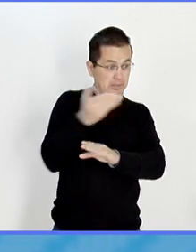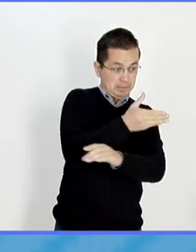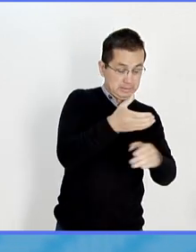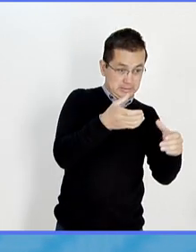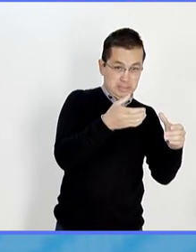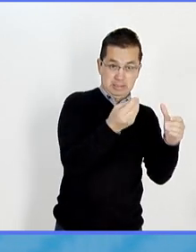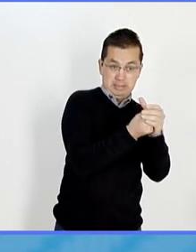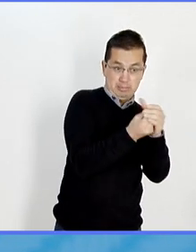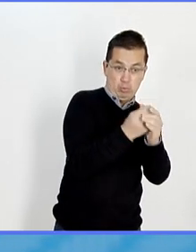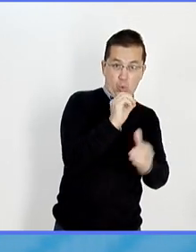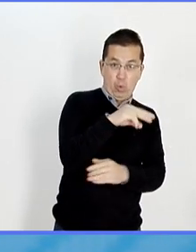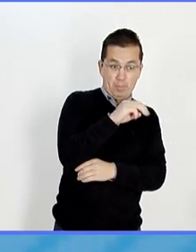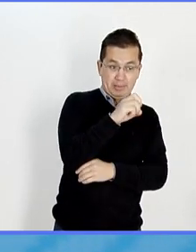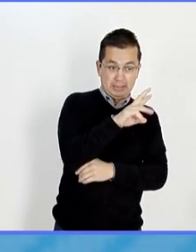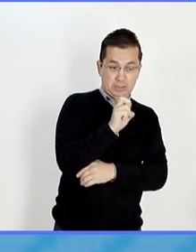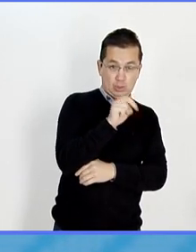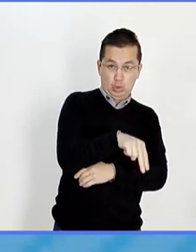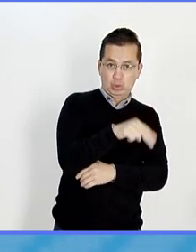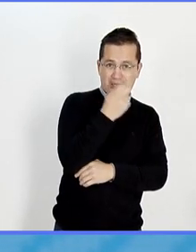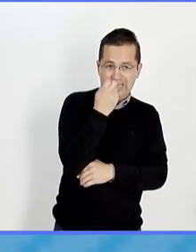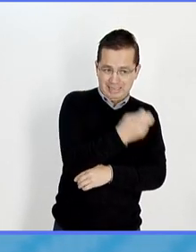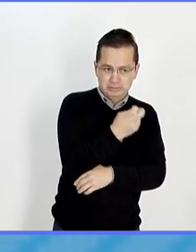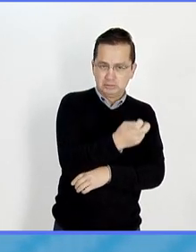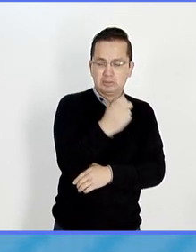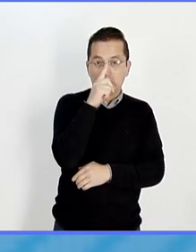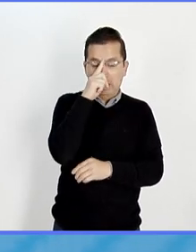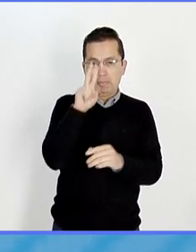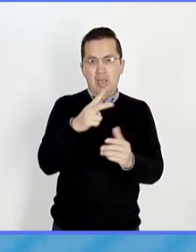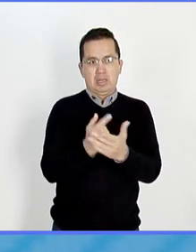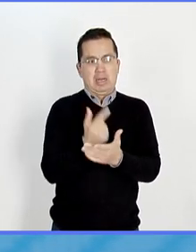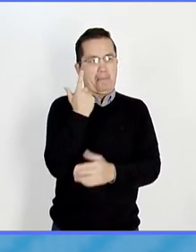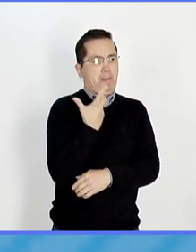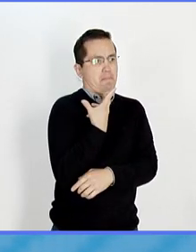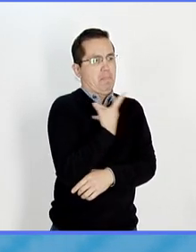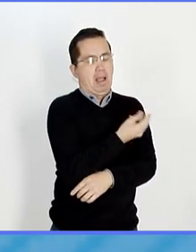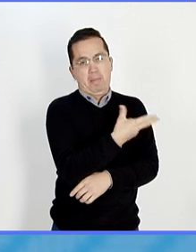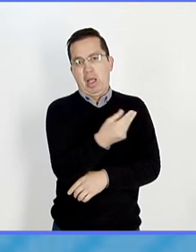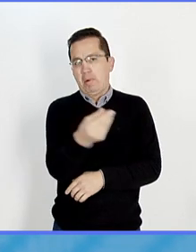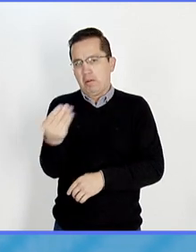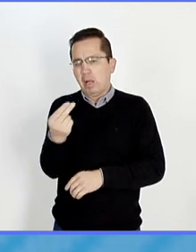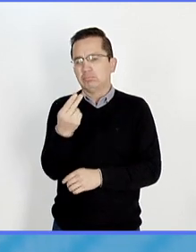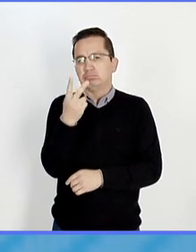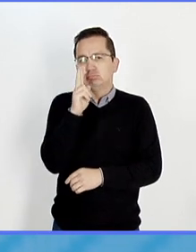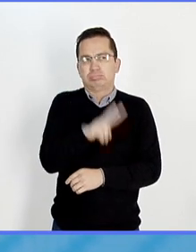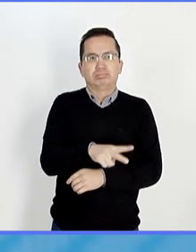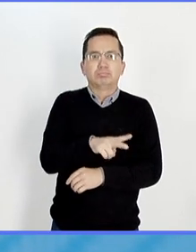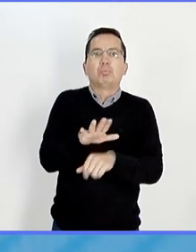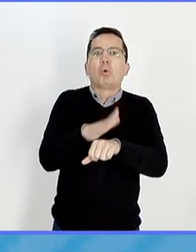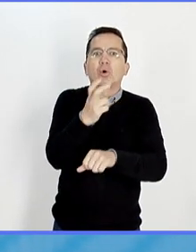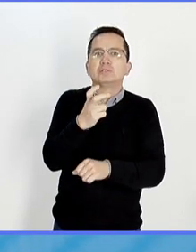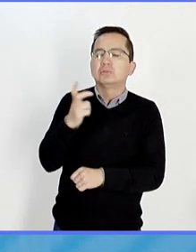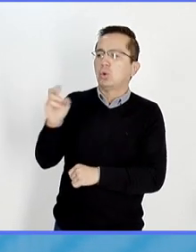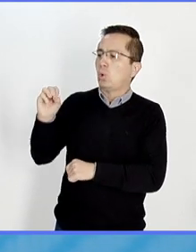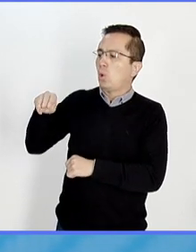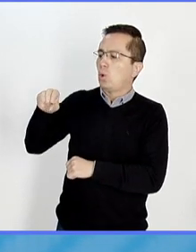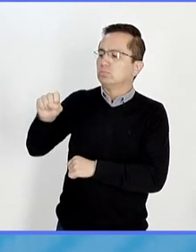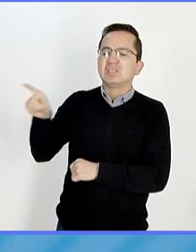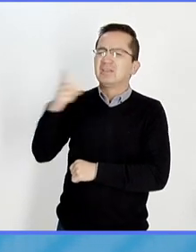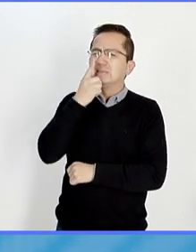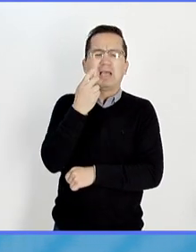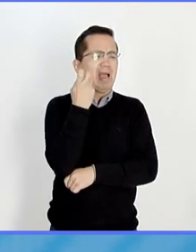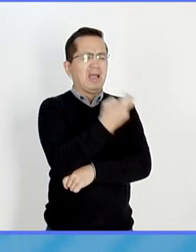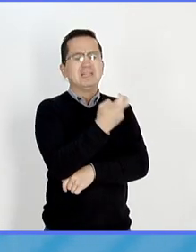variante que haya tenido tantos cambios que la Organización Mundial de la Salud considere que sea necesario rebautizar.